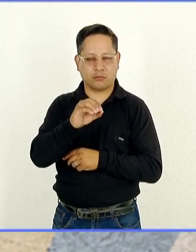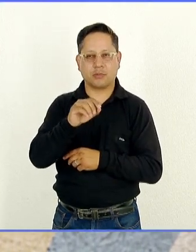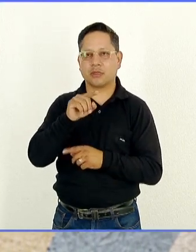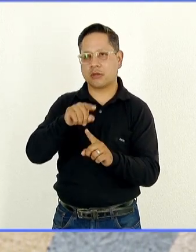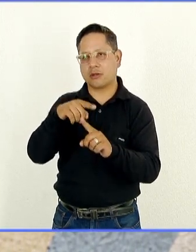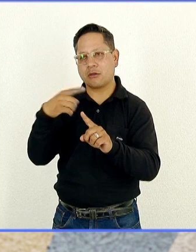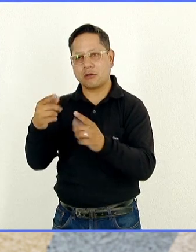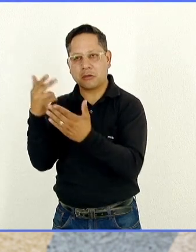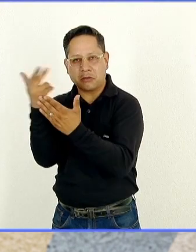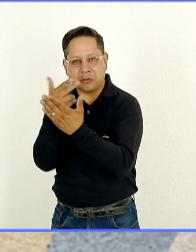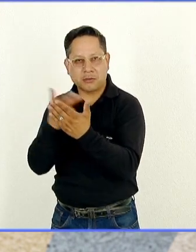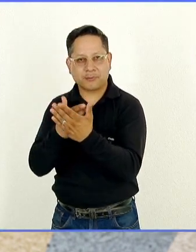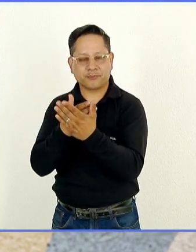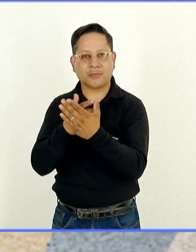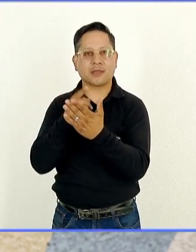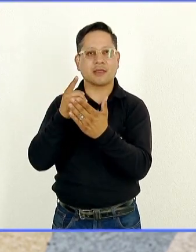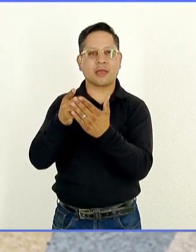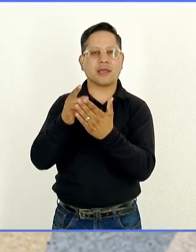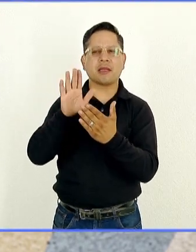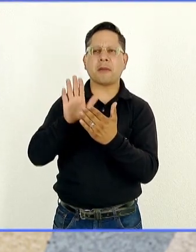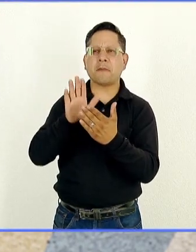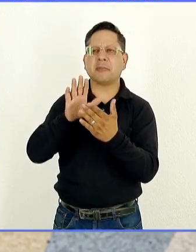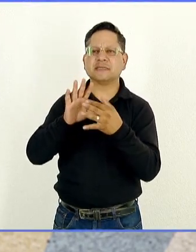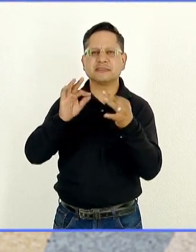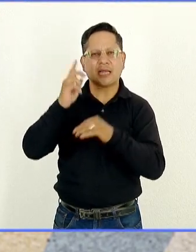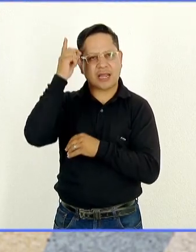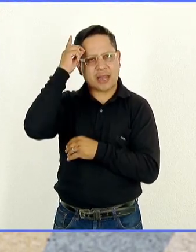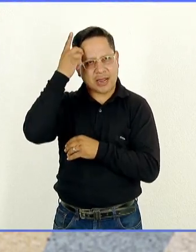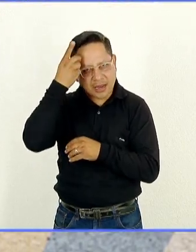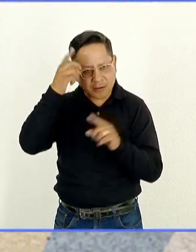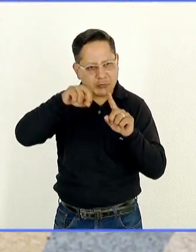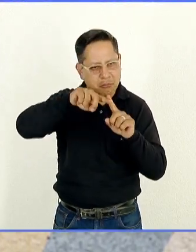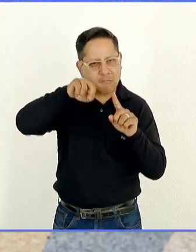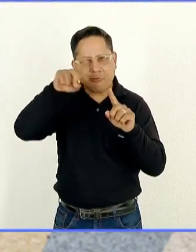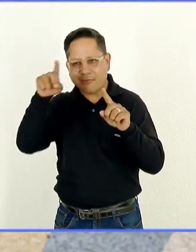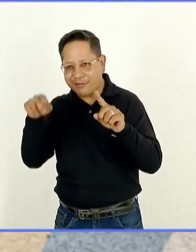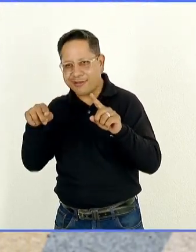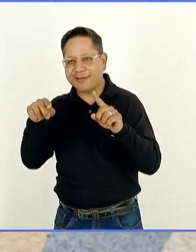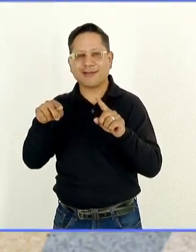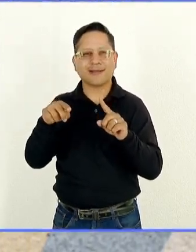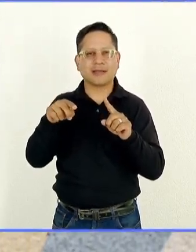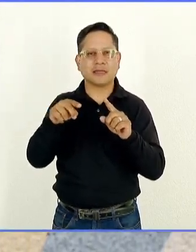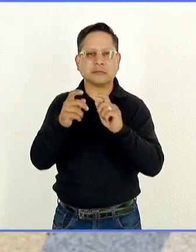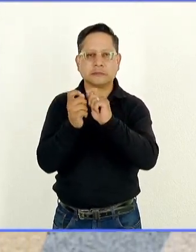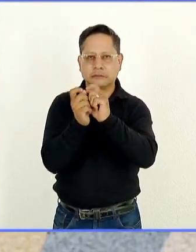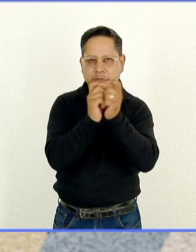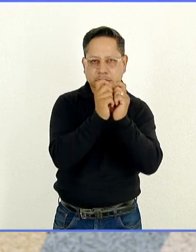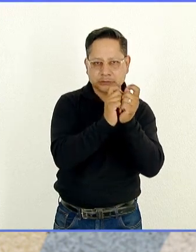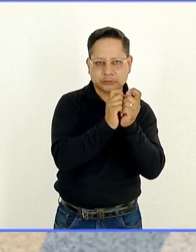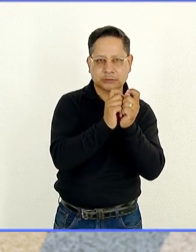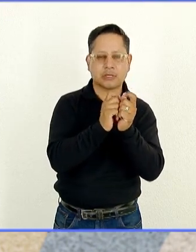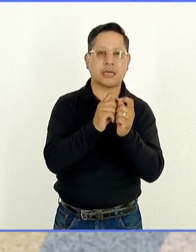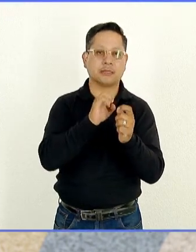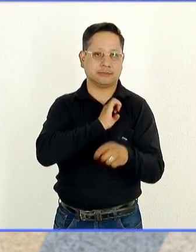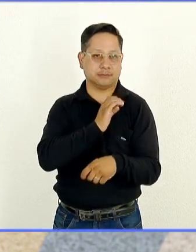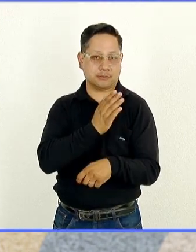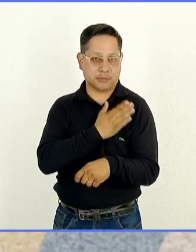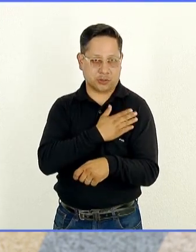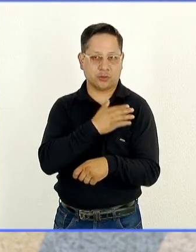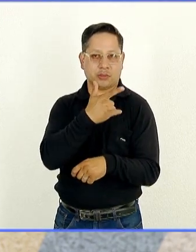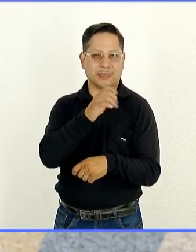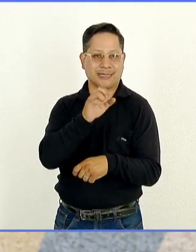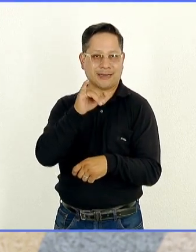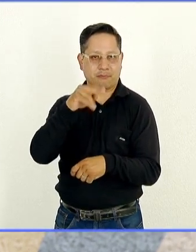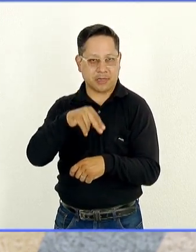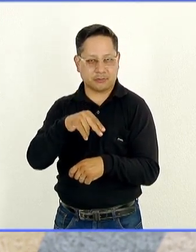Jesús Escobedo, El Caballito Jorobado, un cuento ruso de Piotr Pavlovich, que se tradujo al español por Germán Cueto y por Angelina